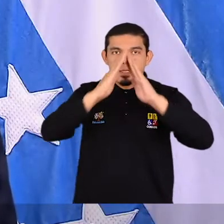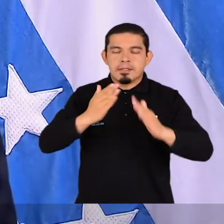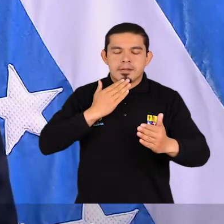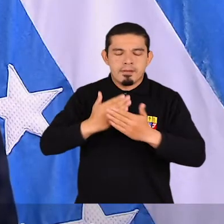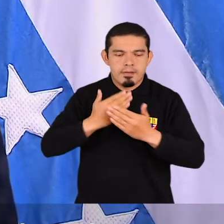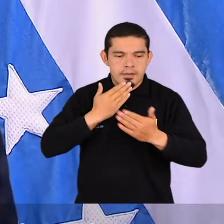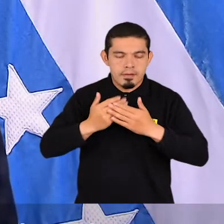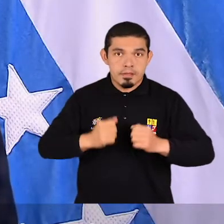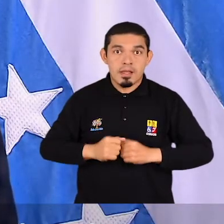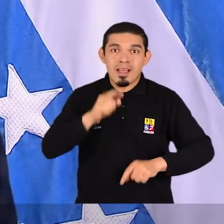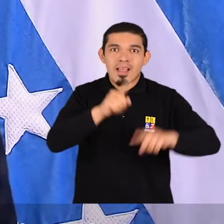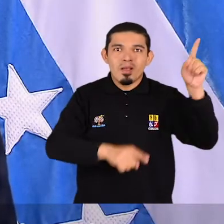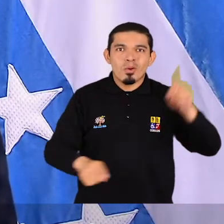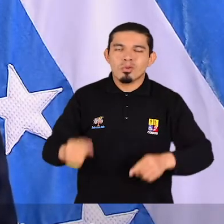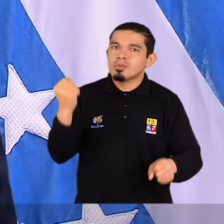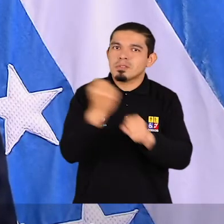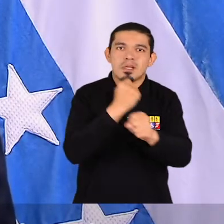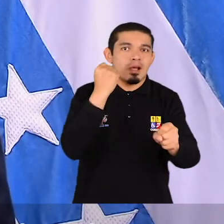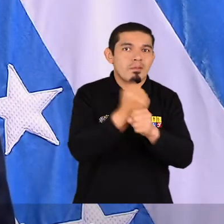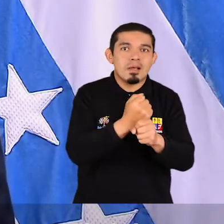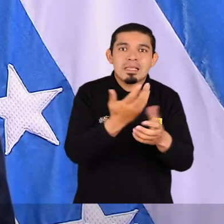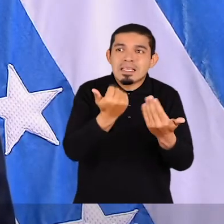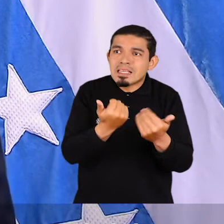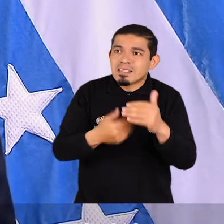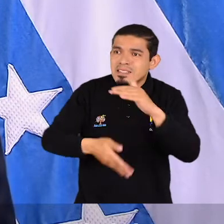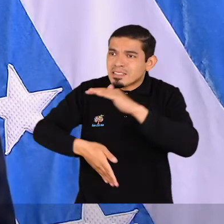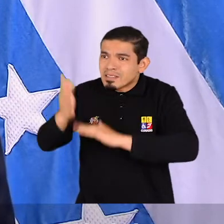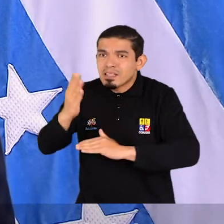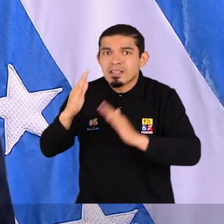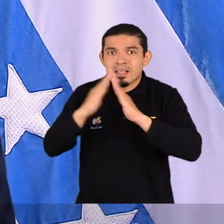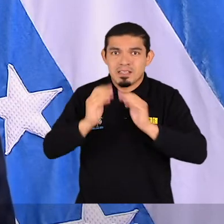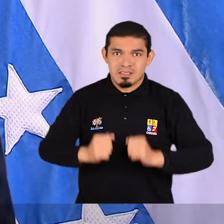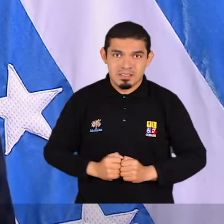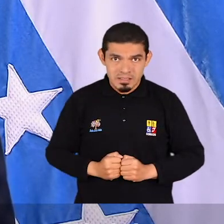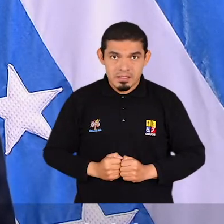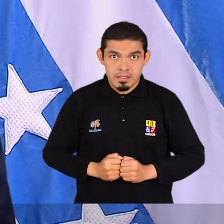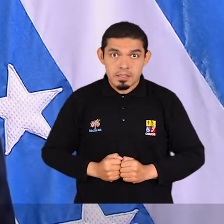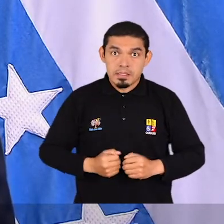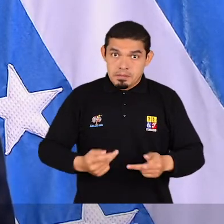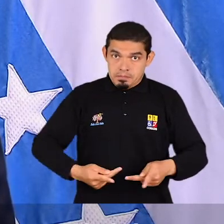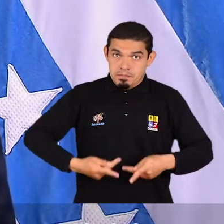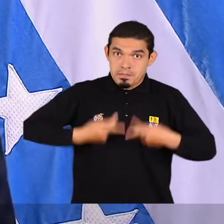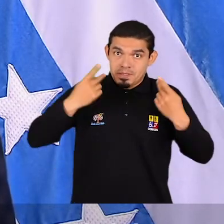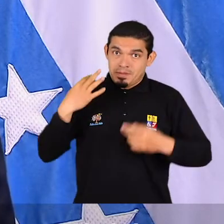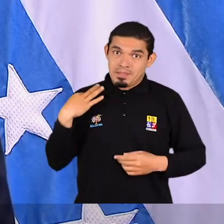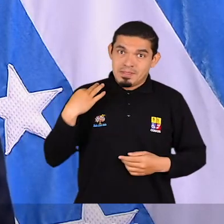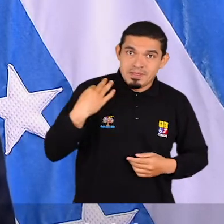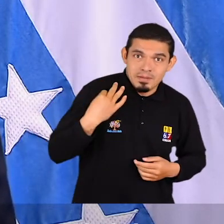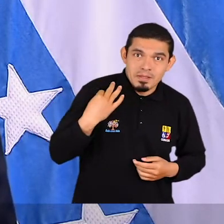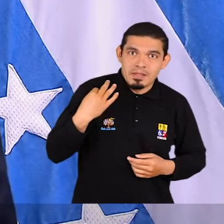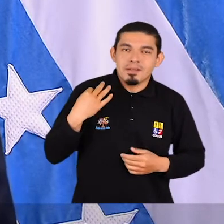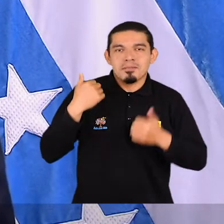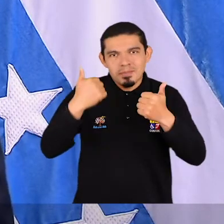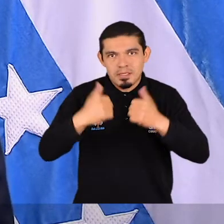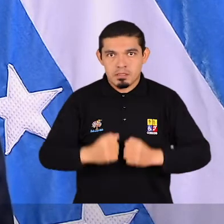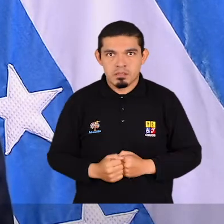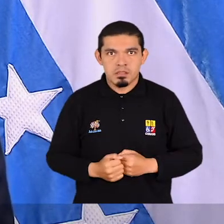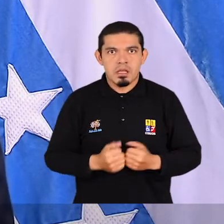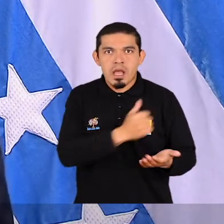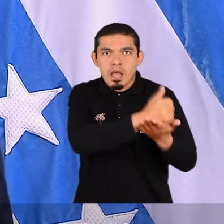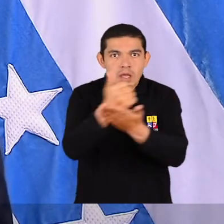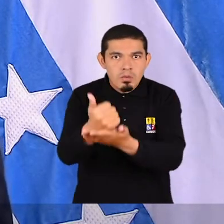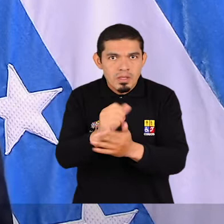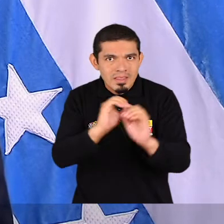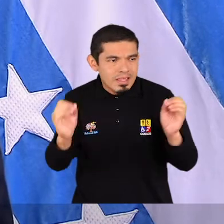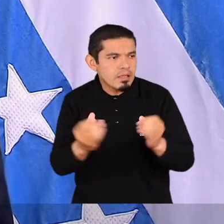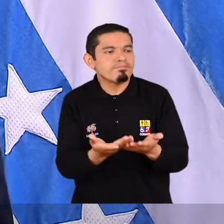agradece. Son muchos los que quisieran regresar a ella. Quien no vive para servir, no sirve para vivir. Nunca ha sido